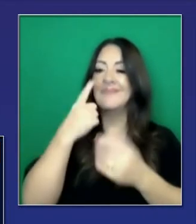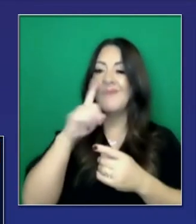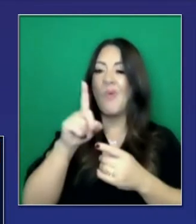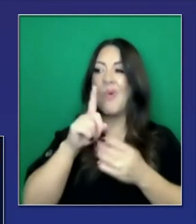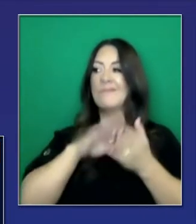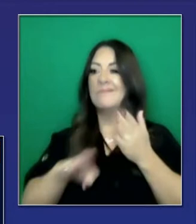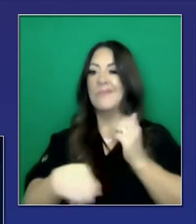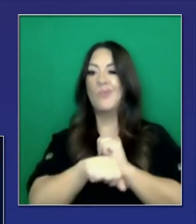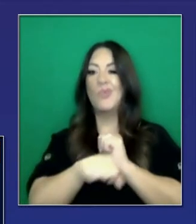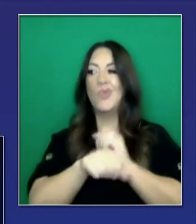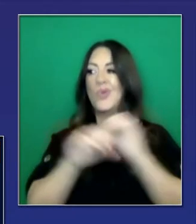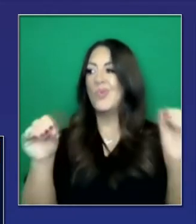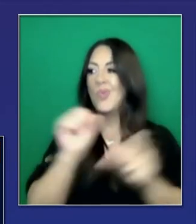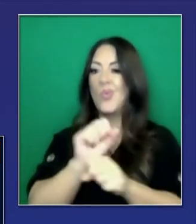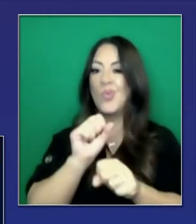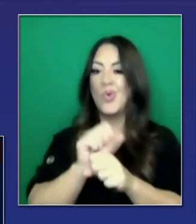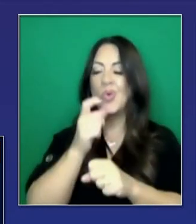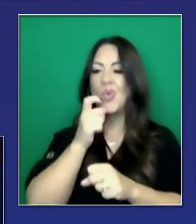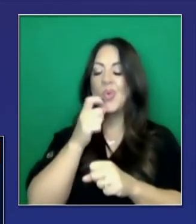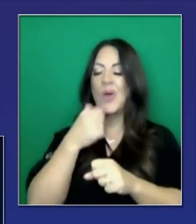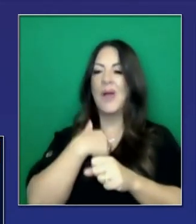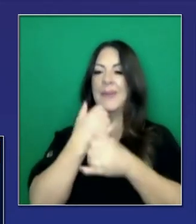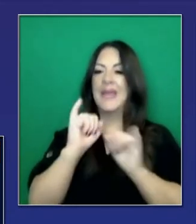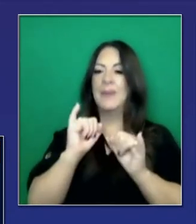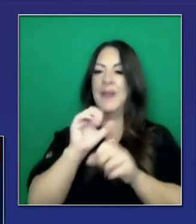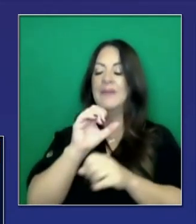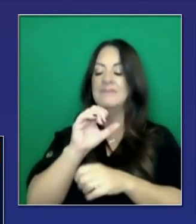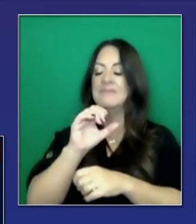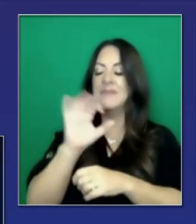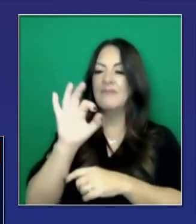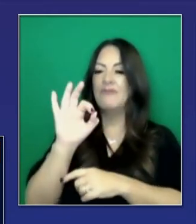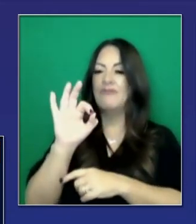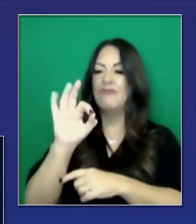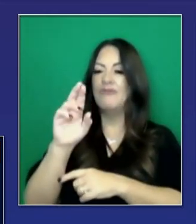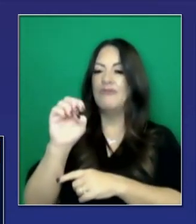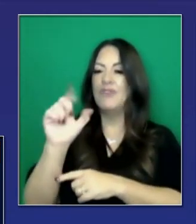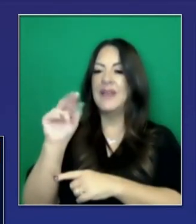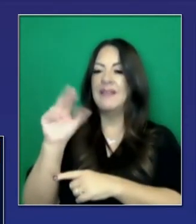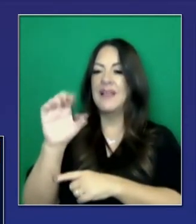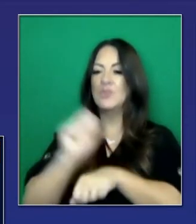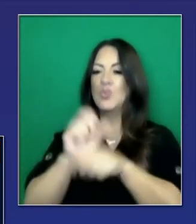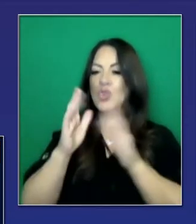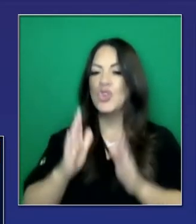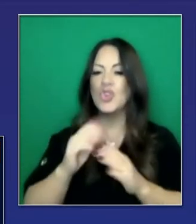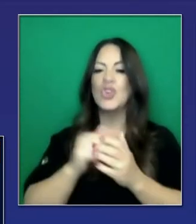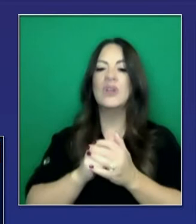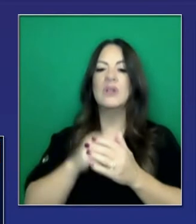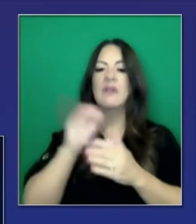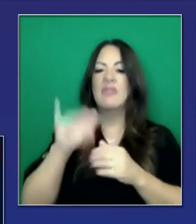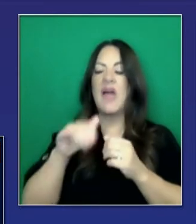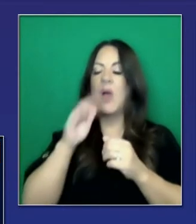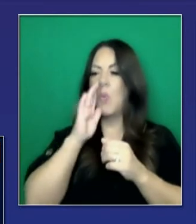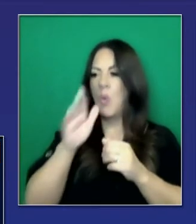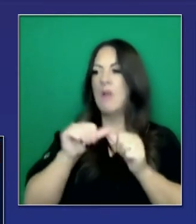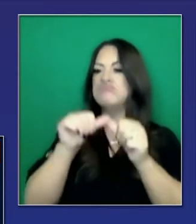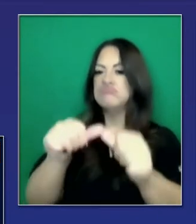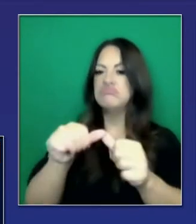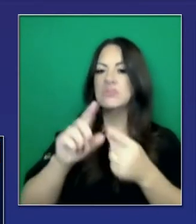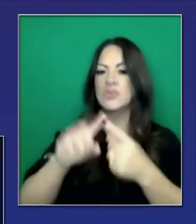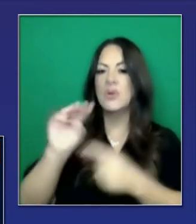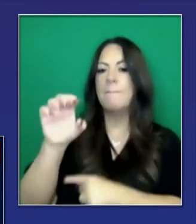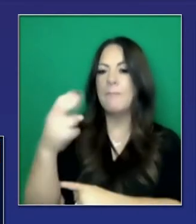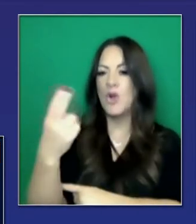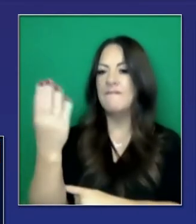afectados por la pandemia, pero que no tienen empleo fijo. El